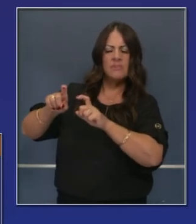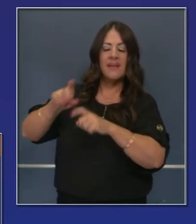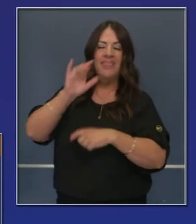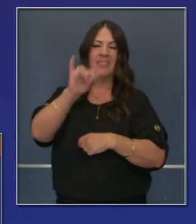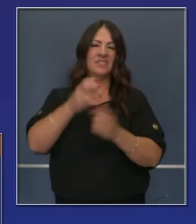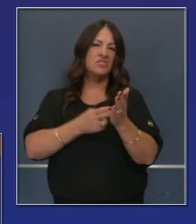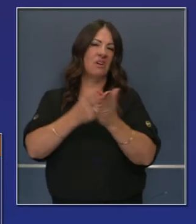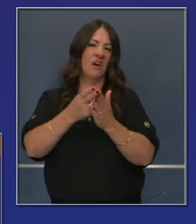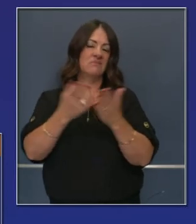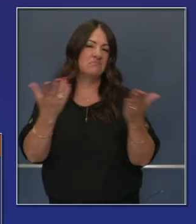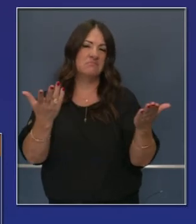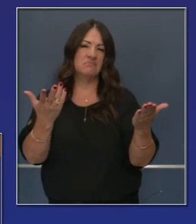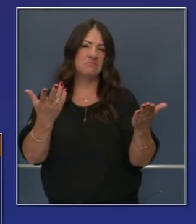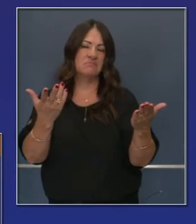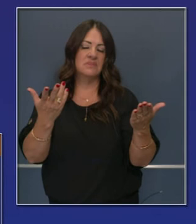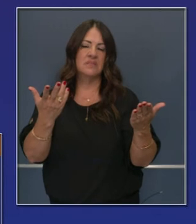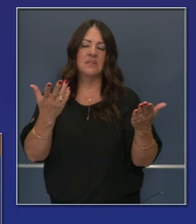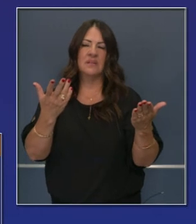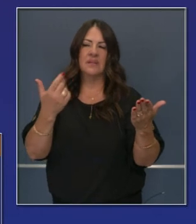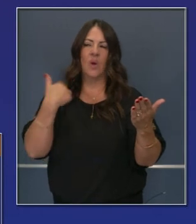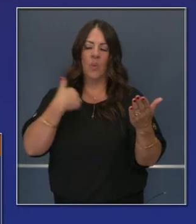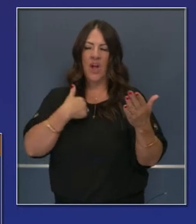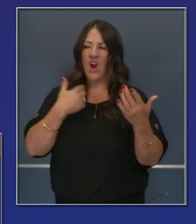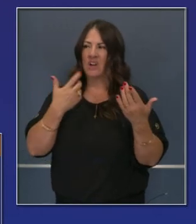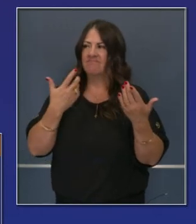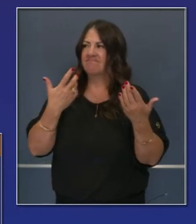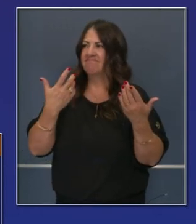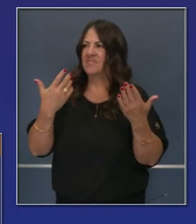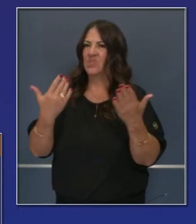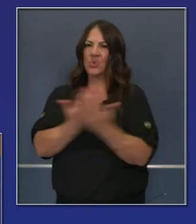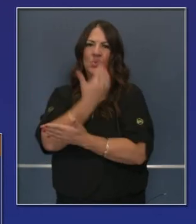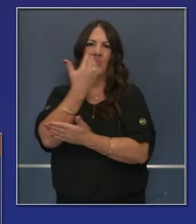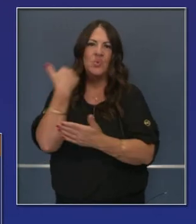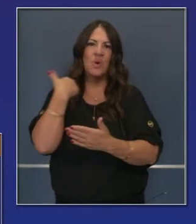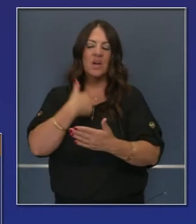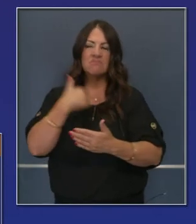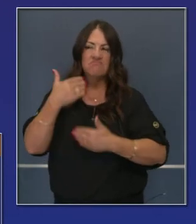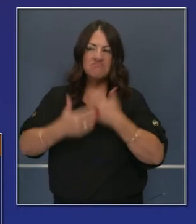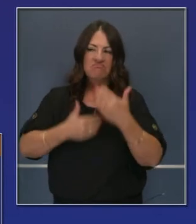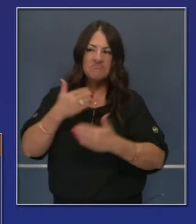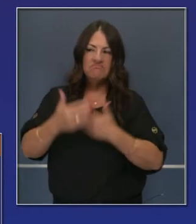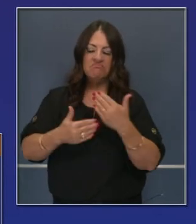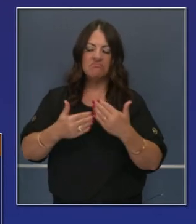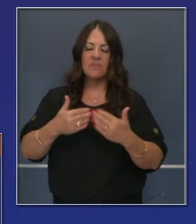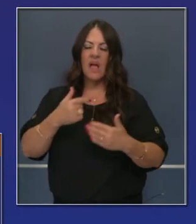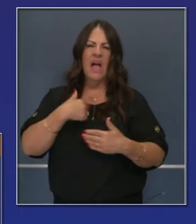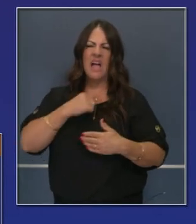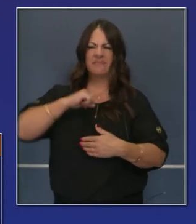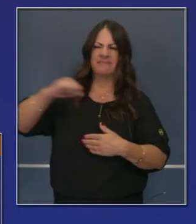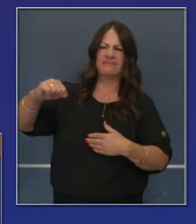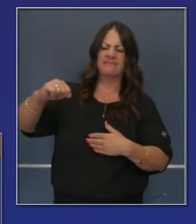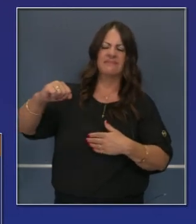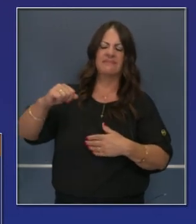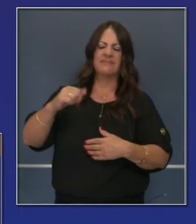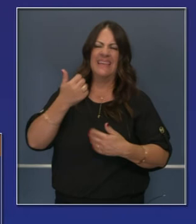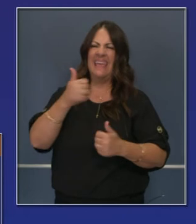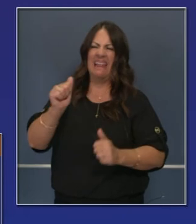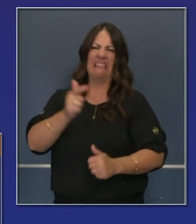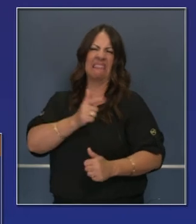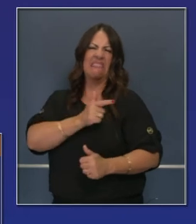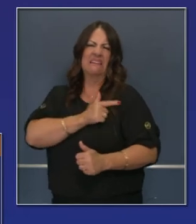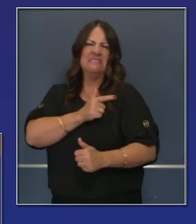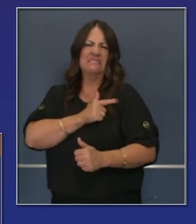es la realidad clara y sombría que tiene lidiar con todo esto. Yo rechazo completamente